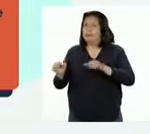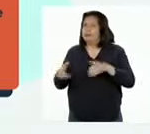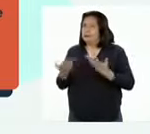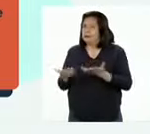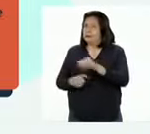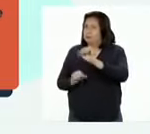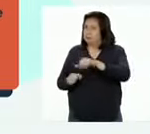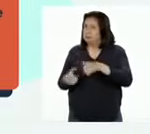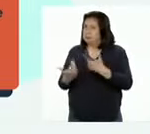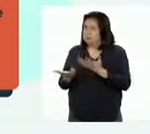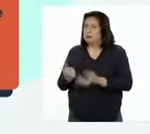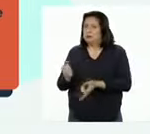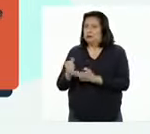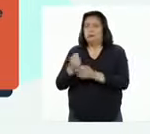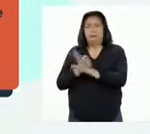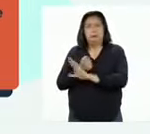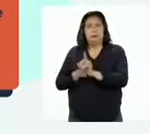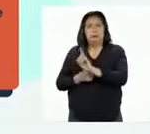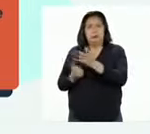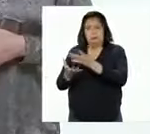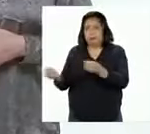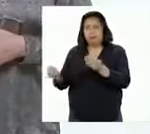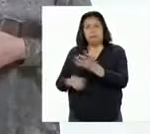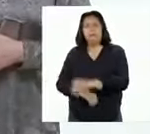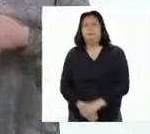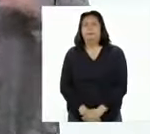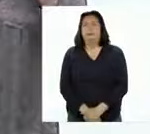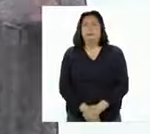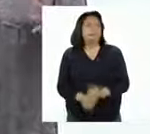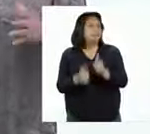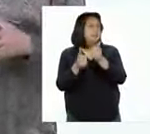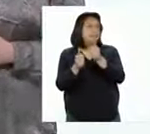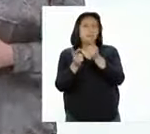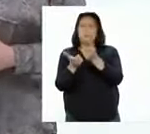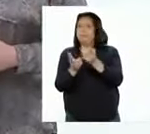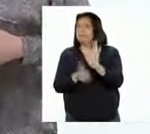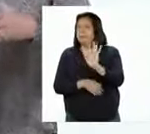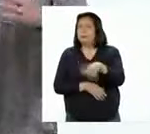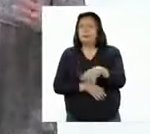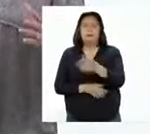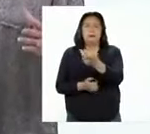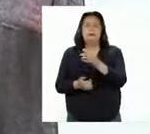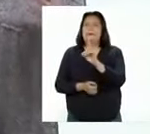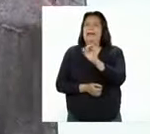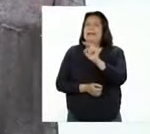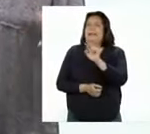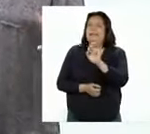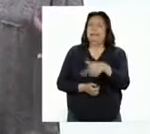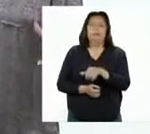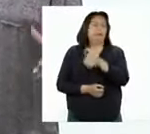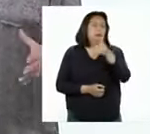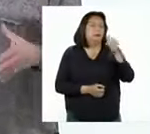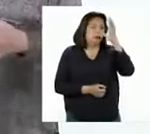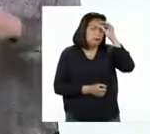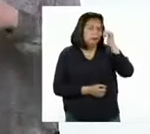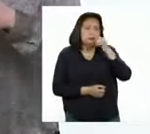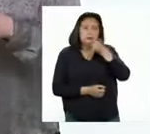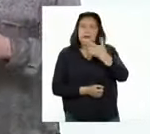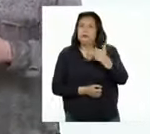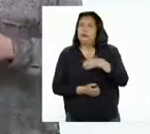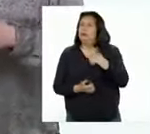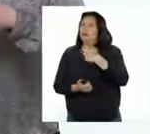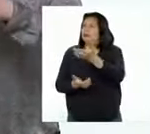adulta. Así se garantiza que no desaparezcan. Muy bien, Daniel. Y a las demás chicas y chicos,